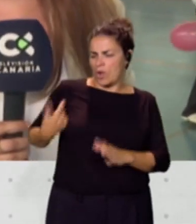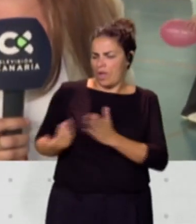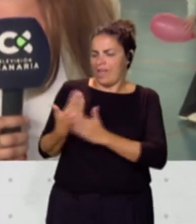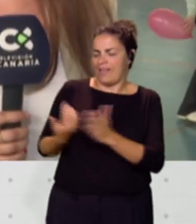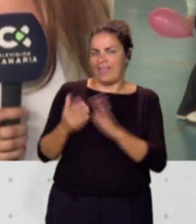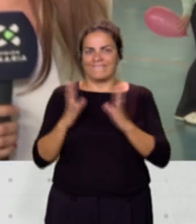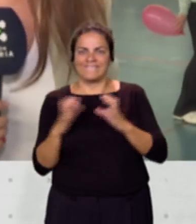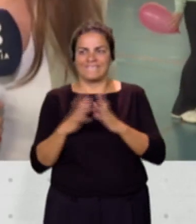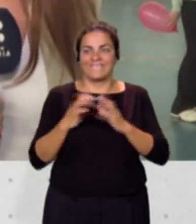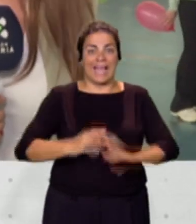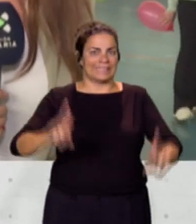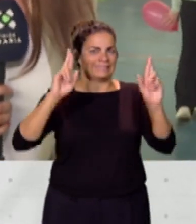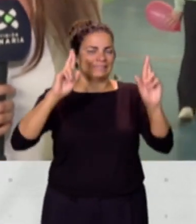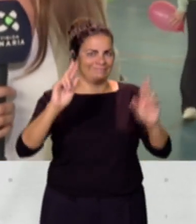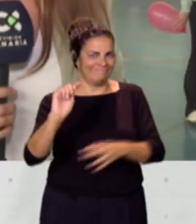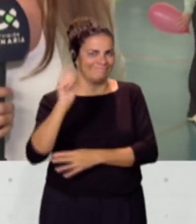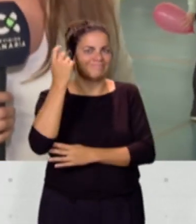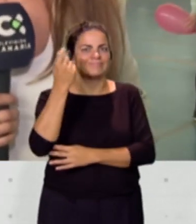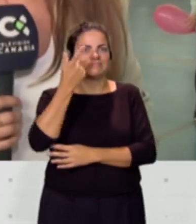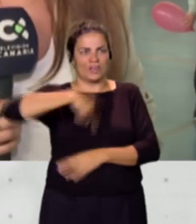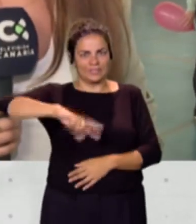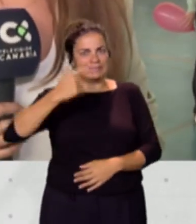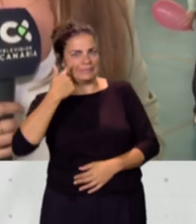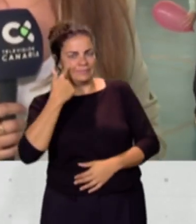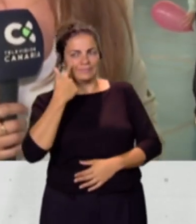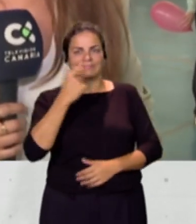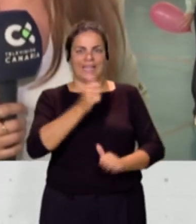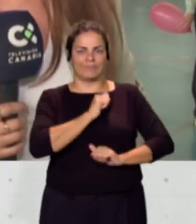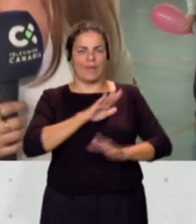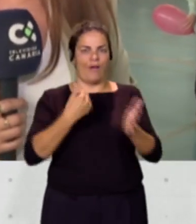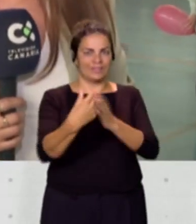que lo consigan, vamos a estar muy pendientes de ese resultado. Gracias, buenos días.